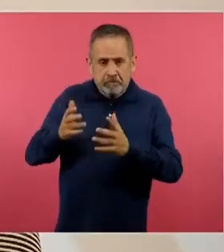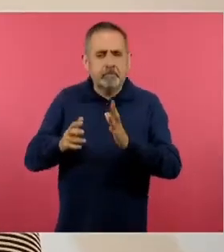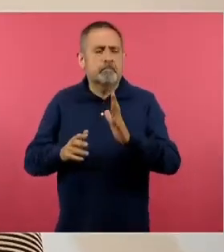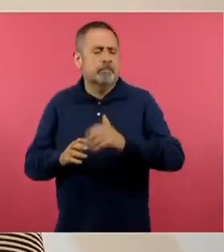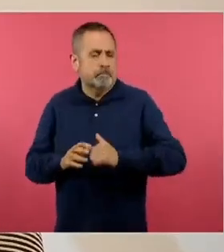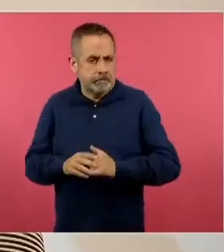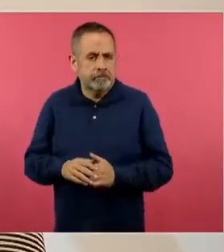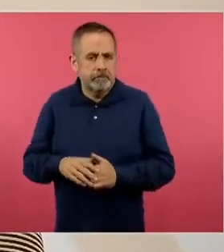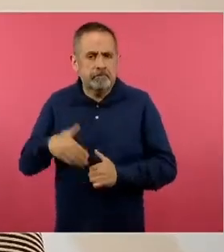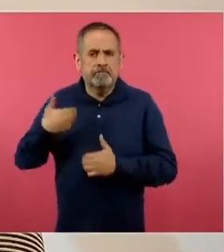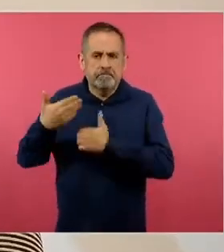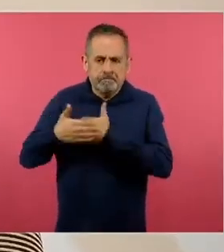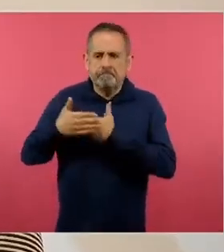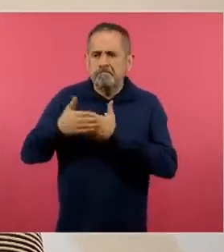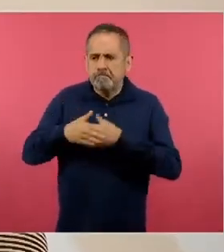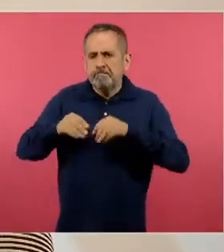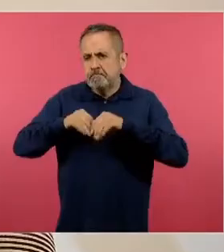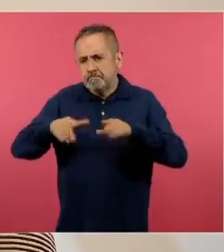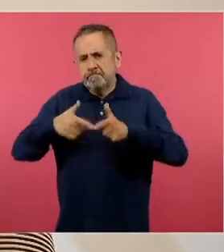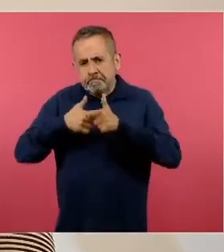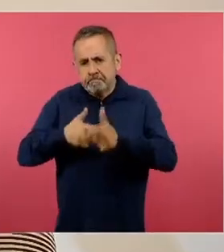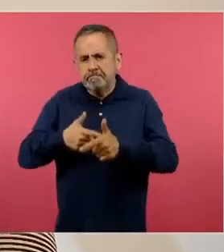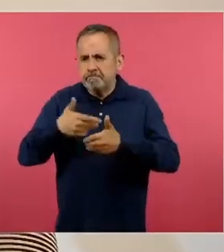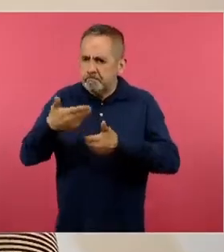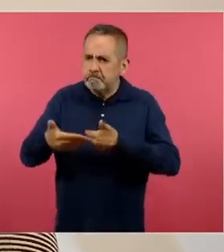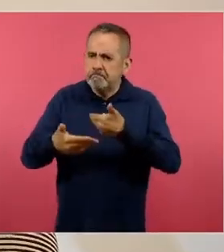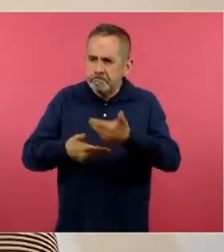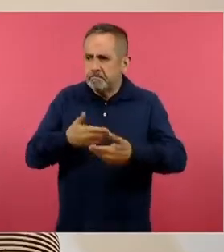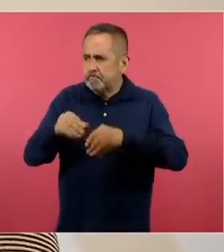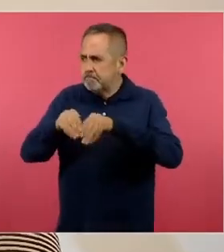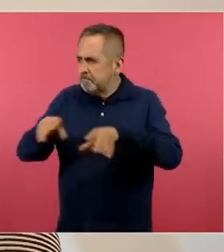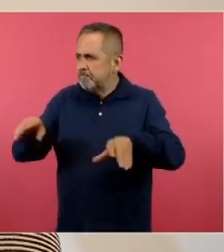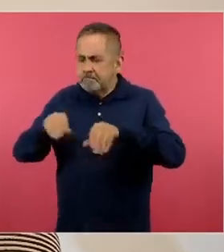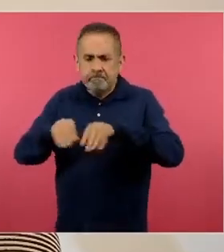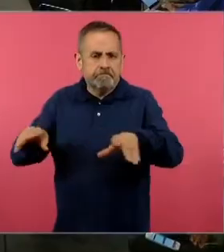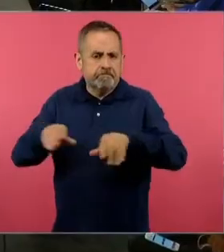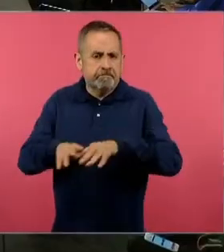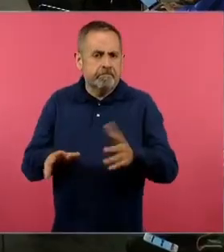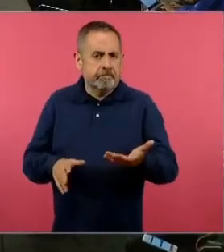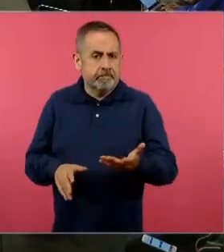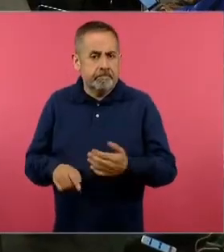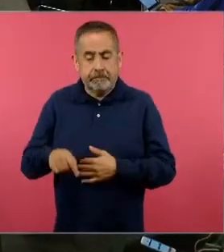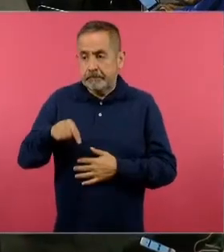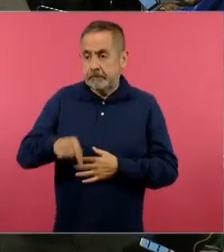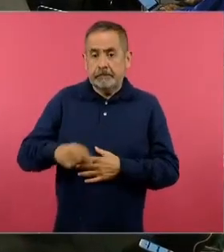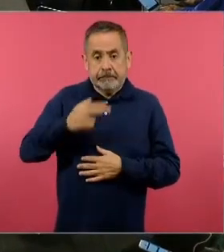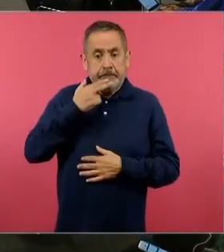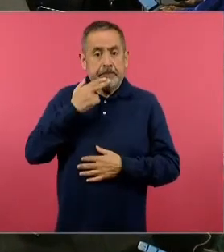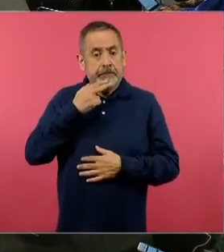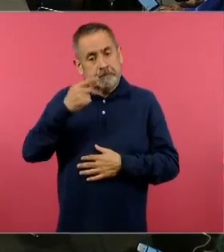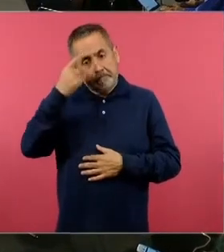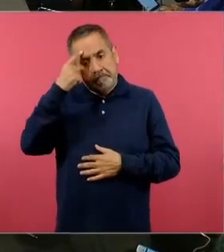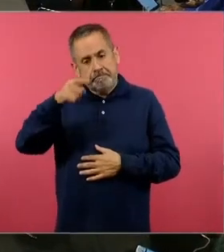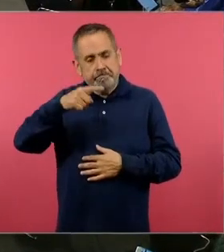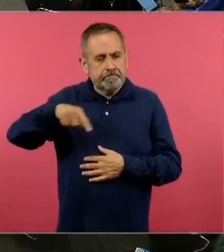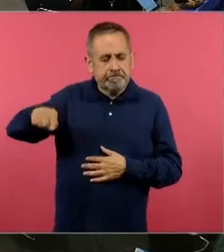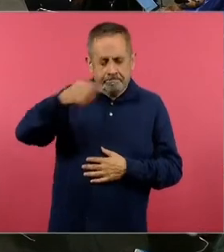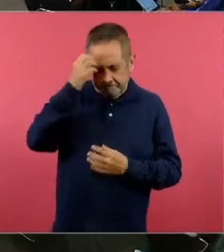seguirlas encontrando, de seguirlas buscando porque lo que nos hemos dado cuenta es que estos espacios nos sirven justamente para